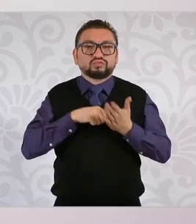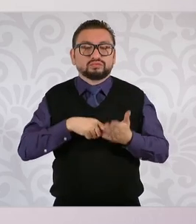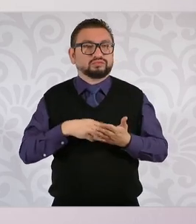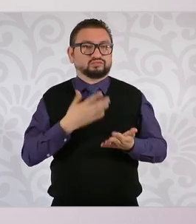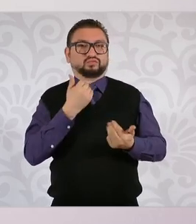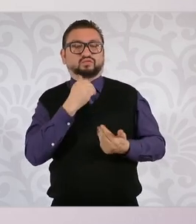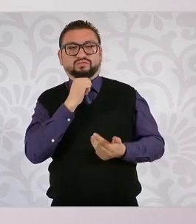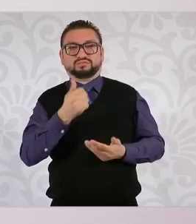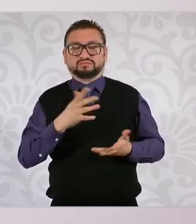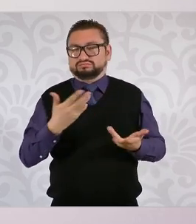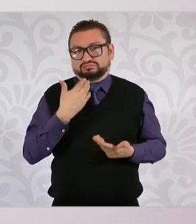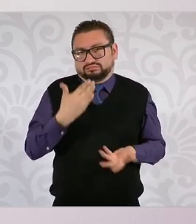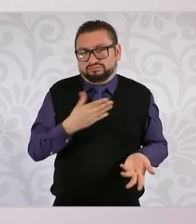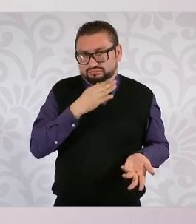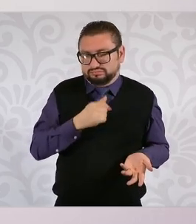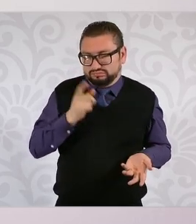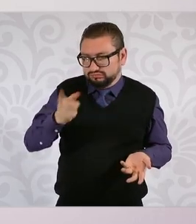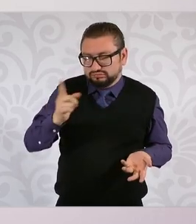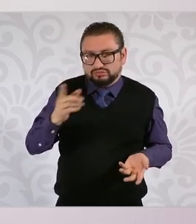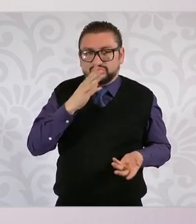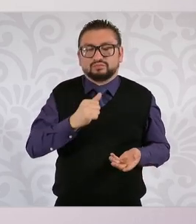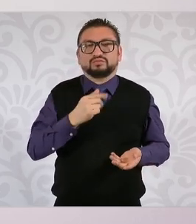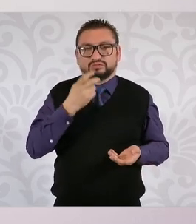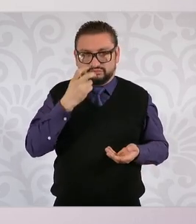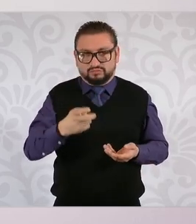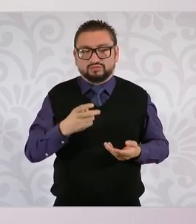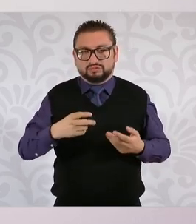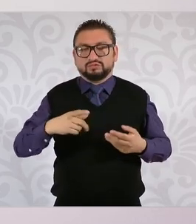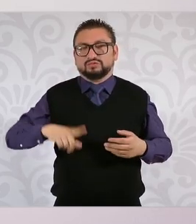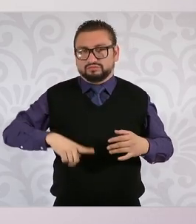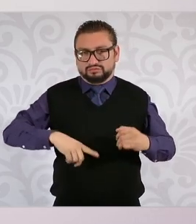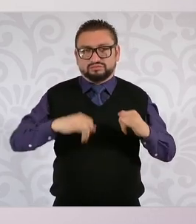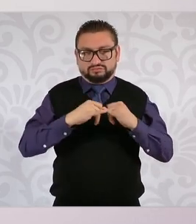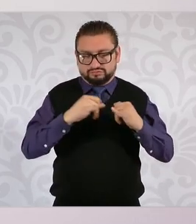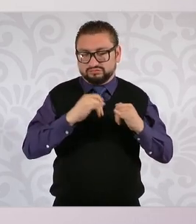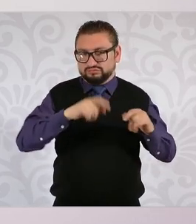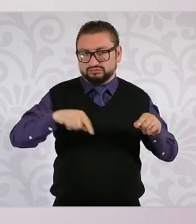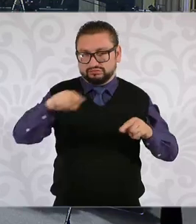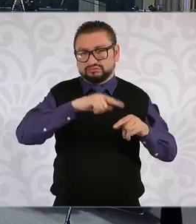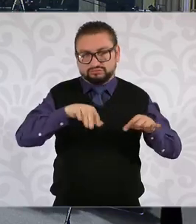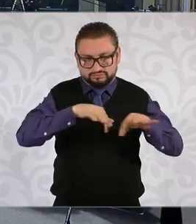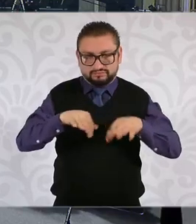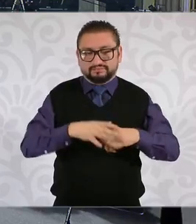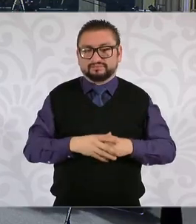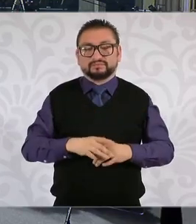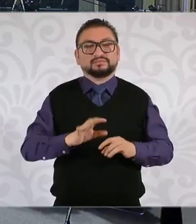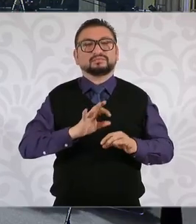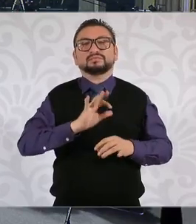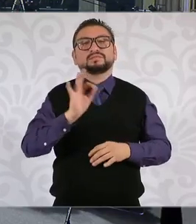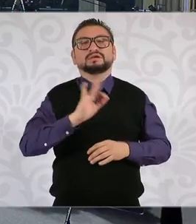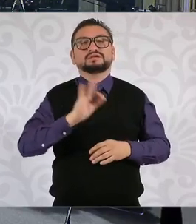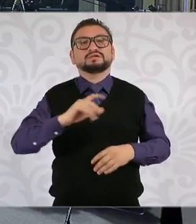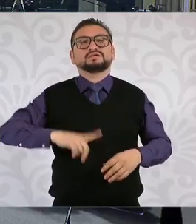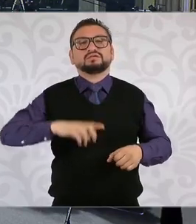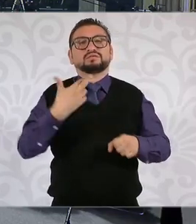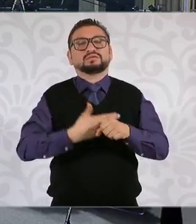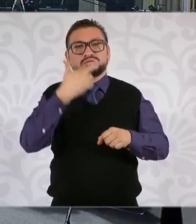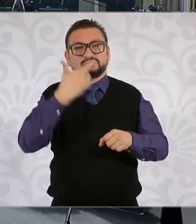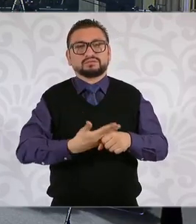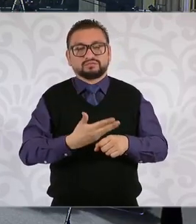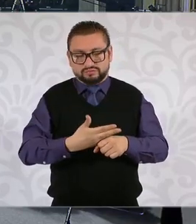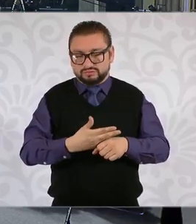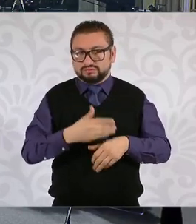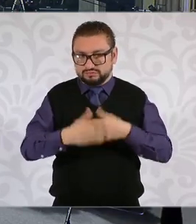es bueno. Entonces, hay que hacer que actúen las instancias correspondientes. ¿En caso de que resulte responsable el gobernador que se